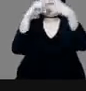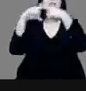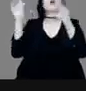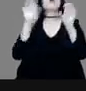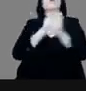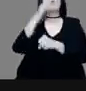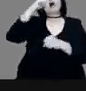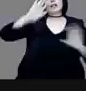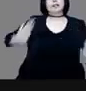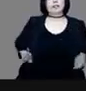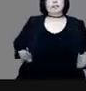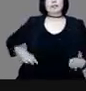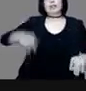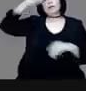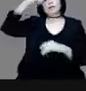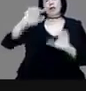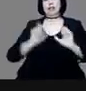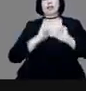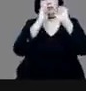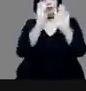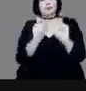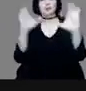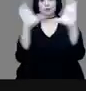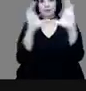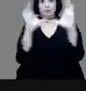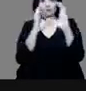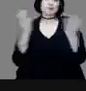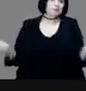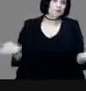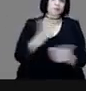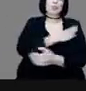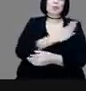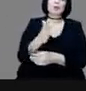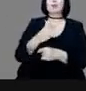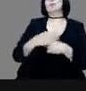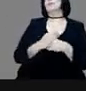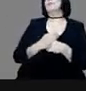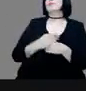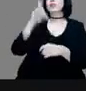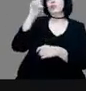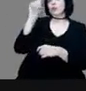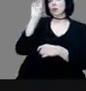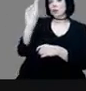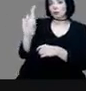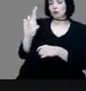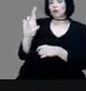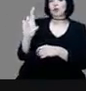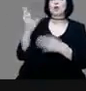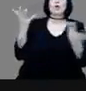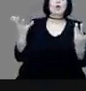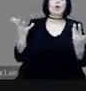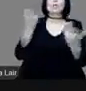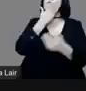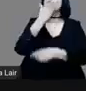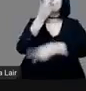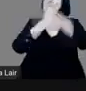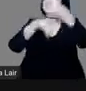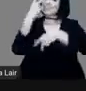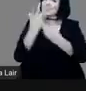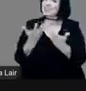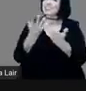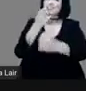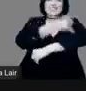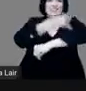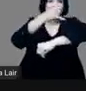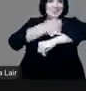segundo módulo. Pues bueno, doctor Eduardo Matos, doctor, bienvenido, bienvenido a Iztapalapa, bienvenido